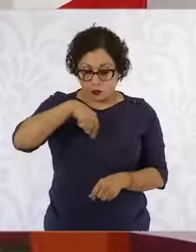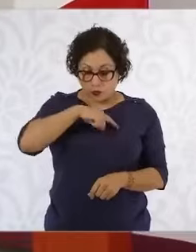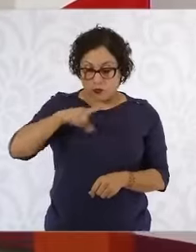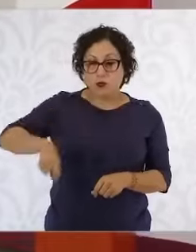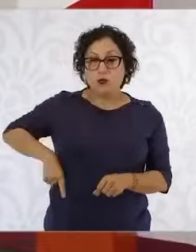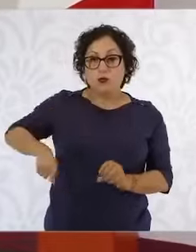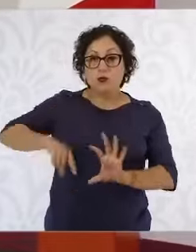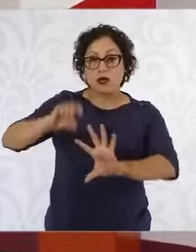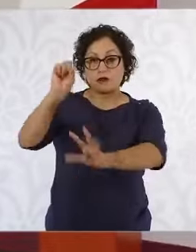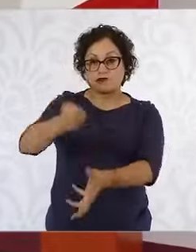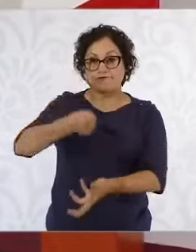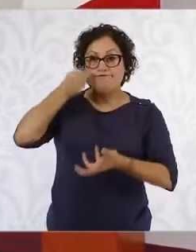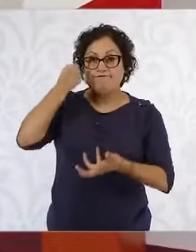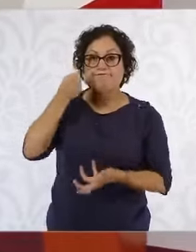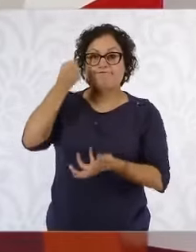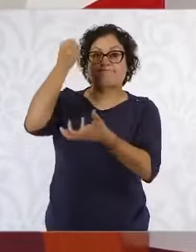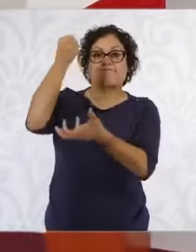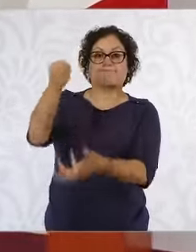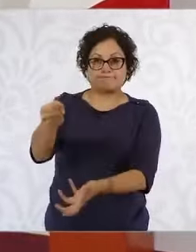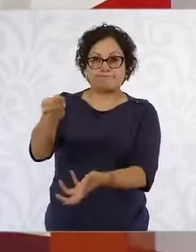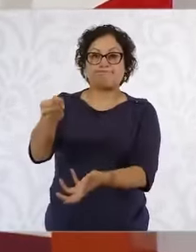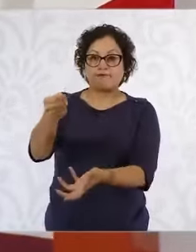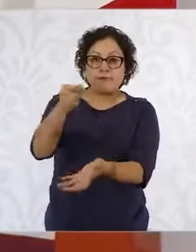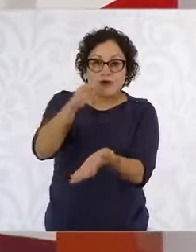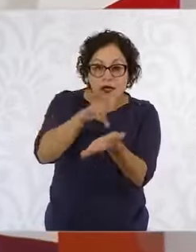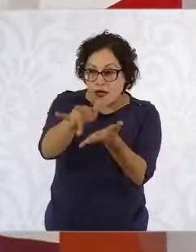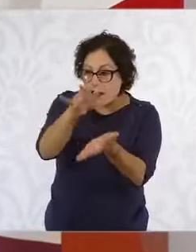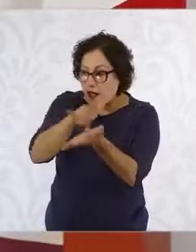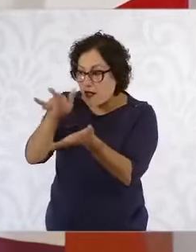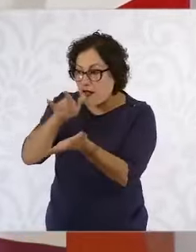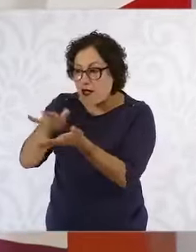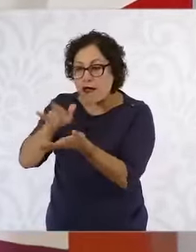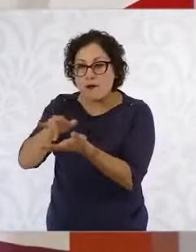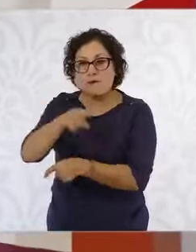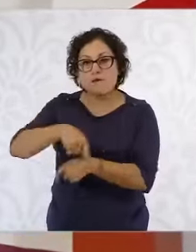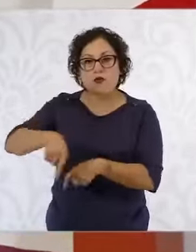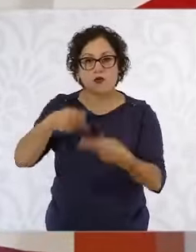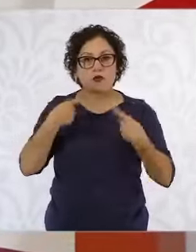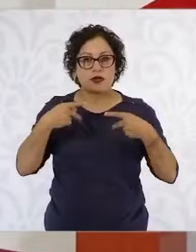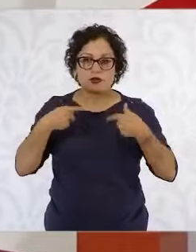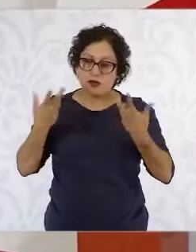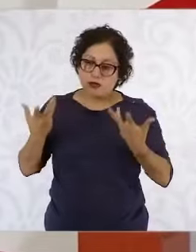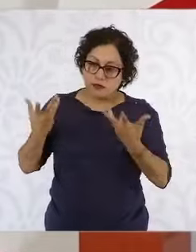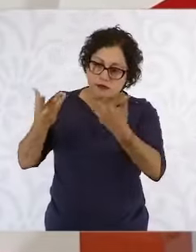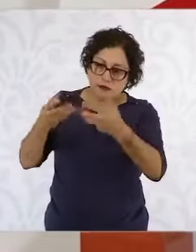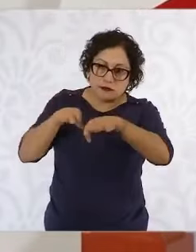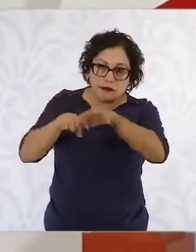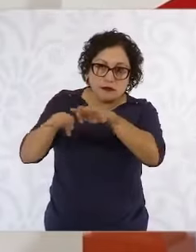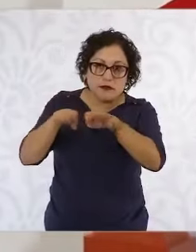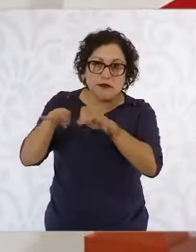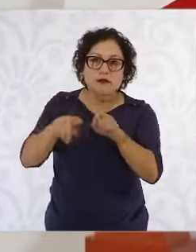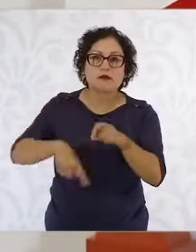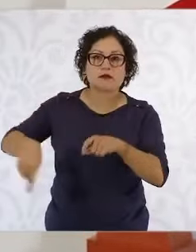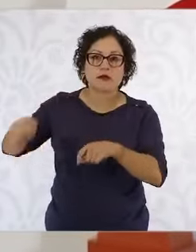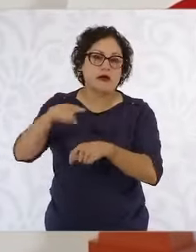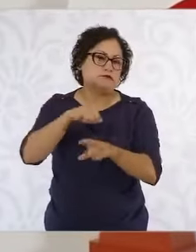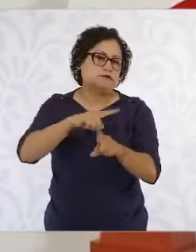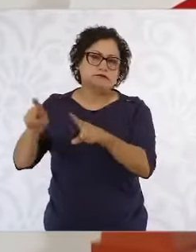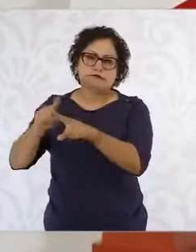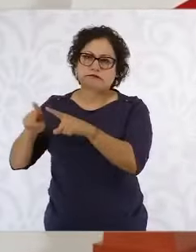social de apoyo a la